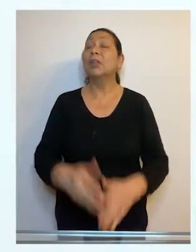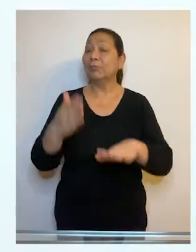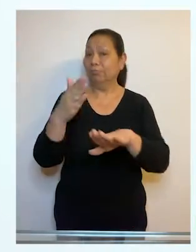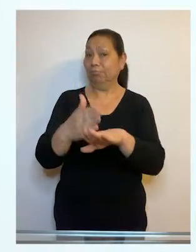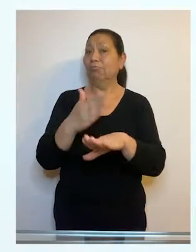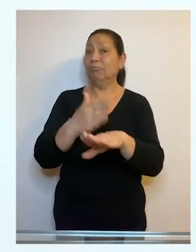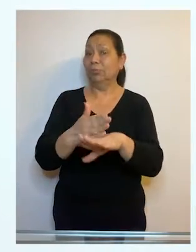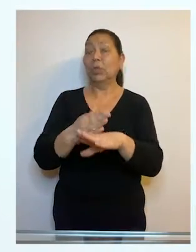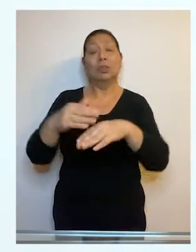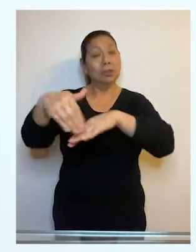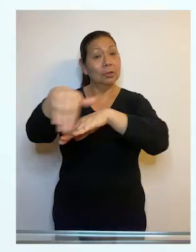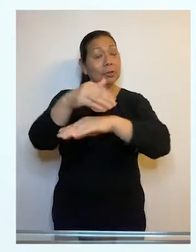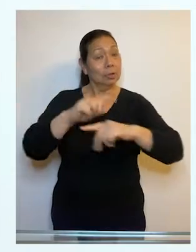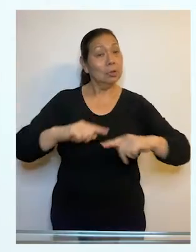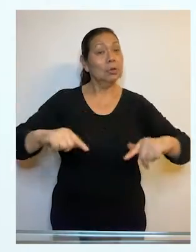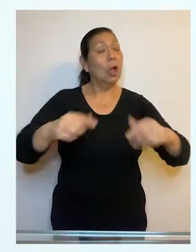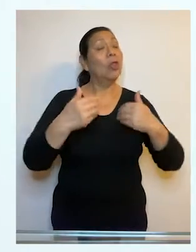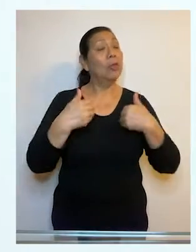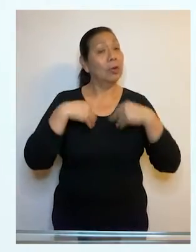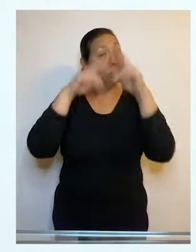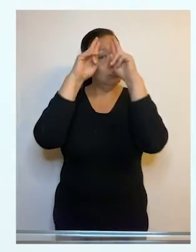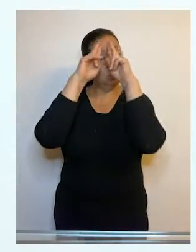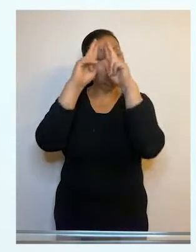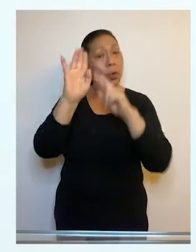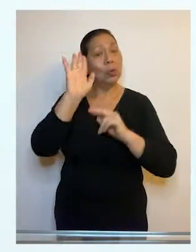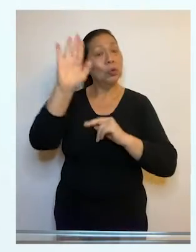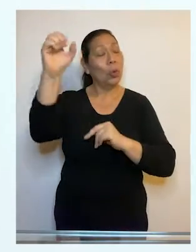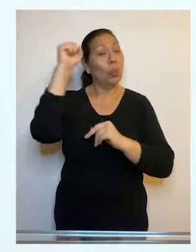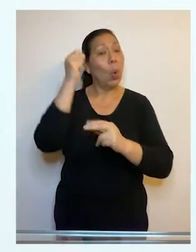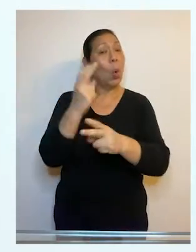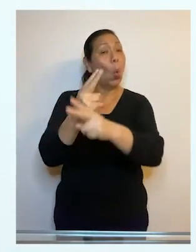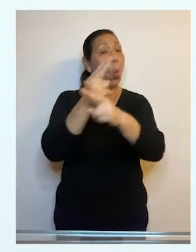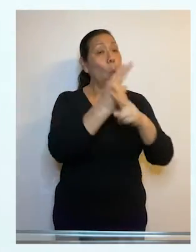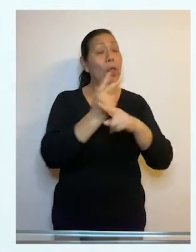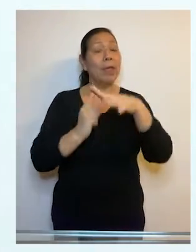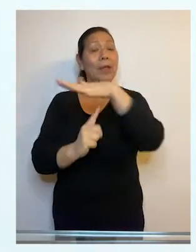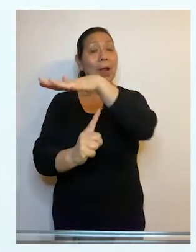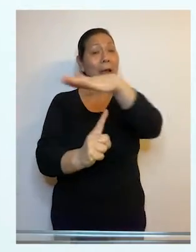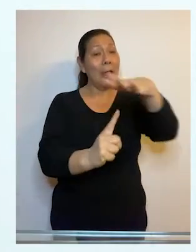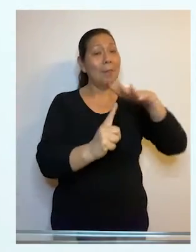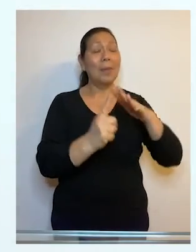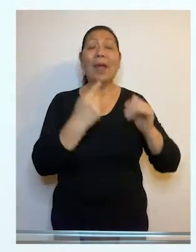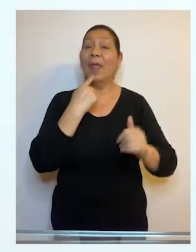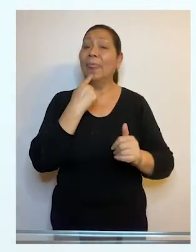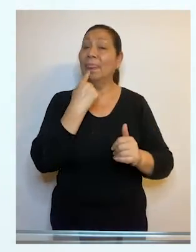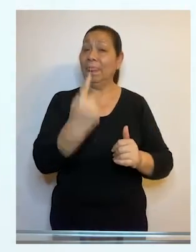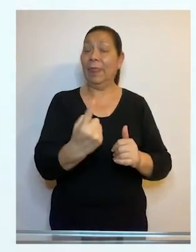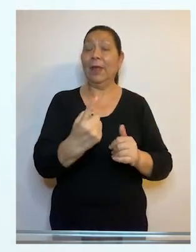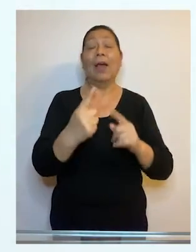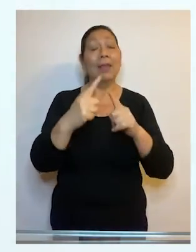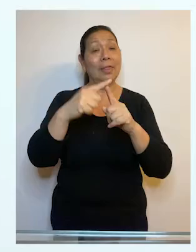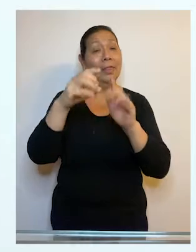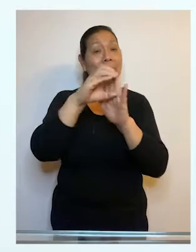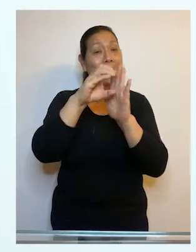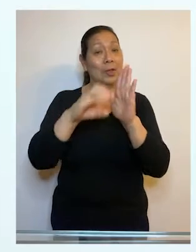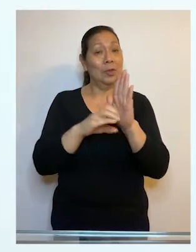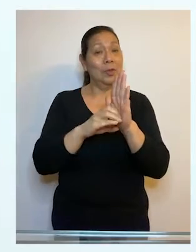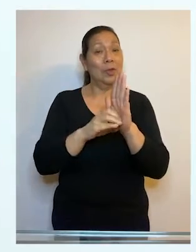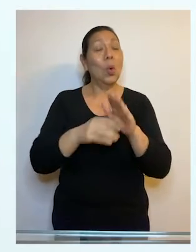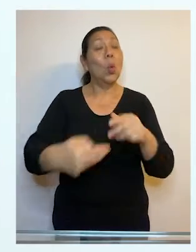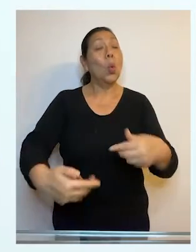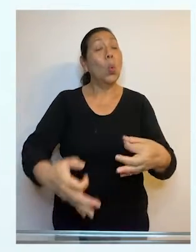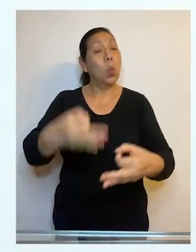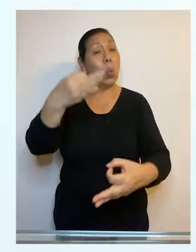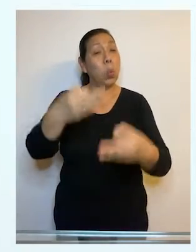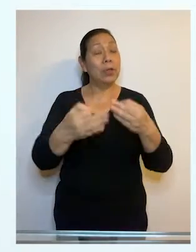El desarrollo urbanístico de las ciudades debe respetar el derecho al medio ambiente adecuado. Así lo estableció el TC en una